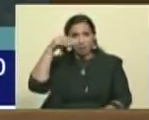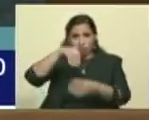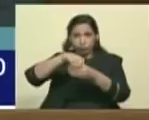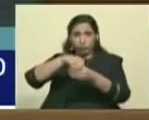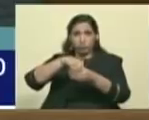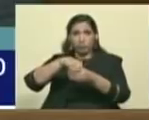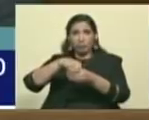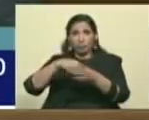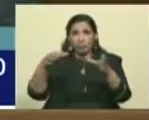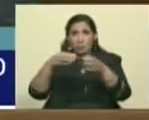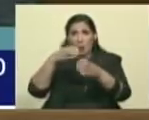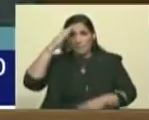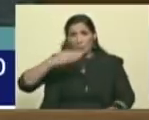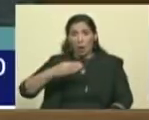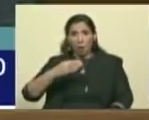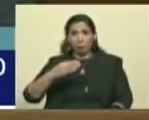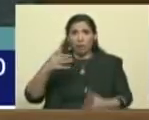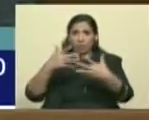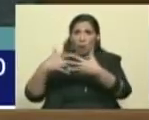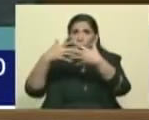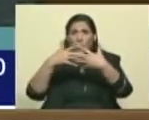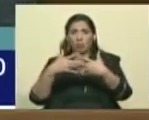Eso no los horrorizaba para nada.